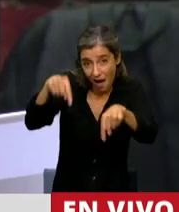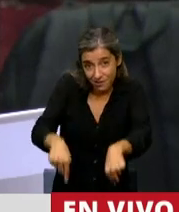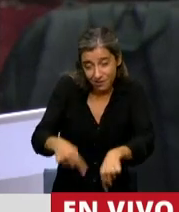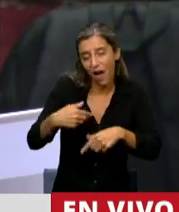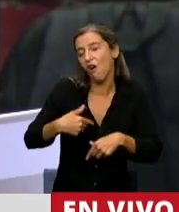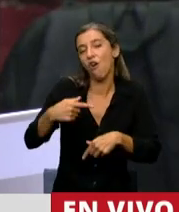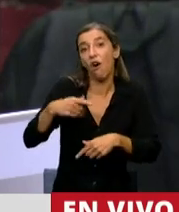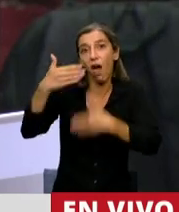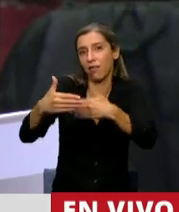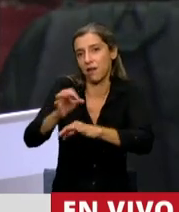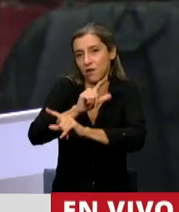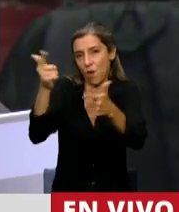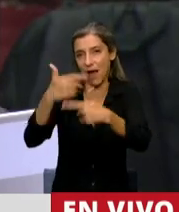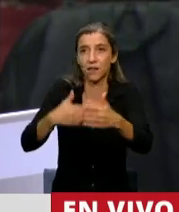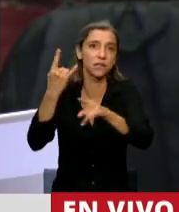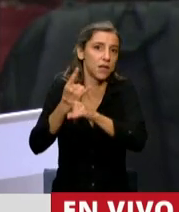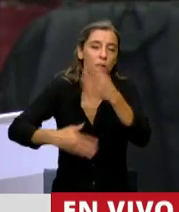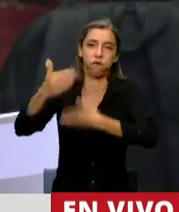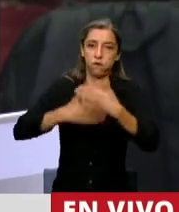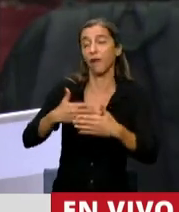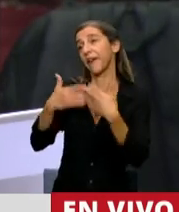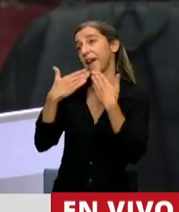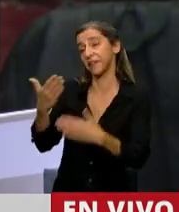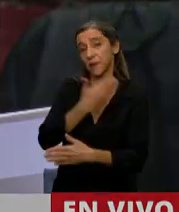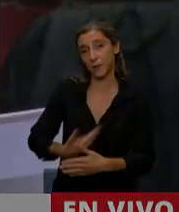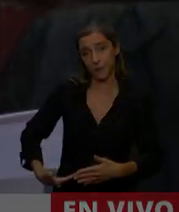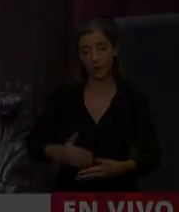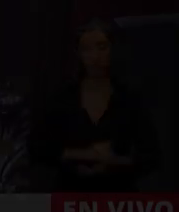en el sentido contrario. Gracias, señora Presidenta.